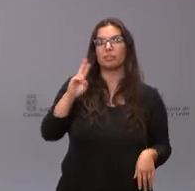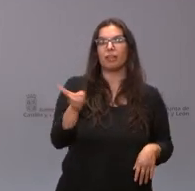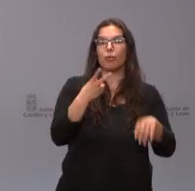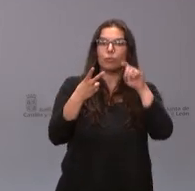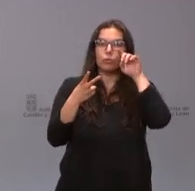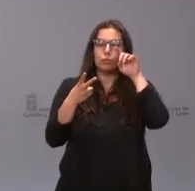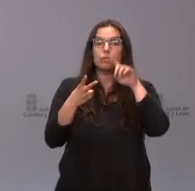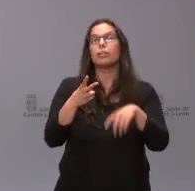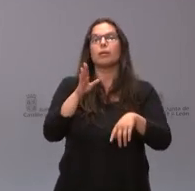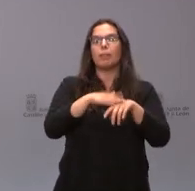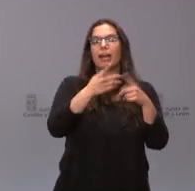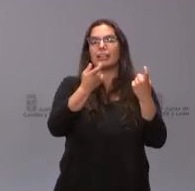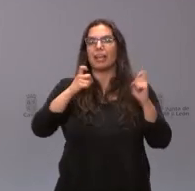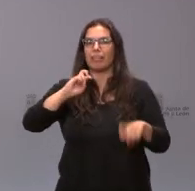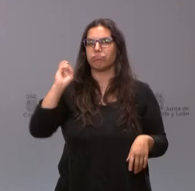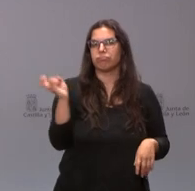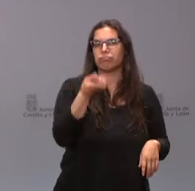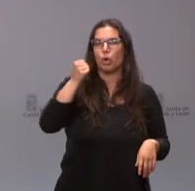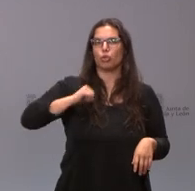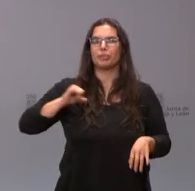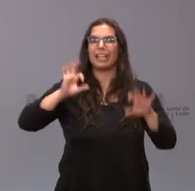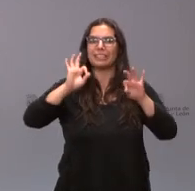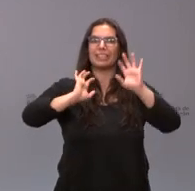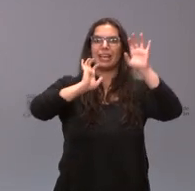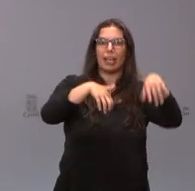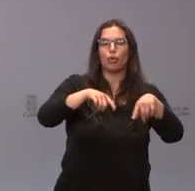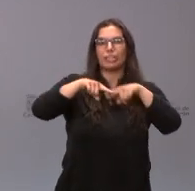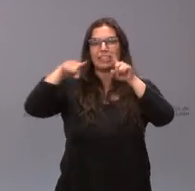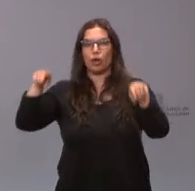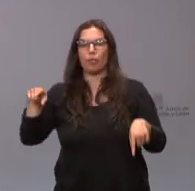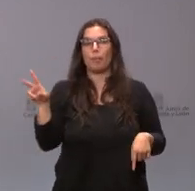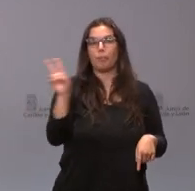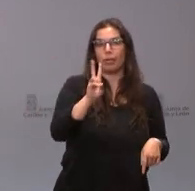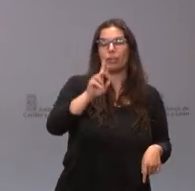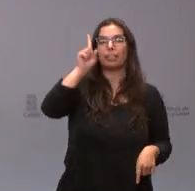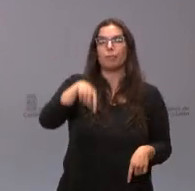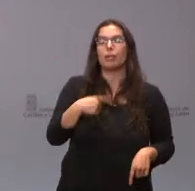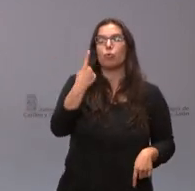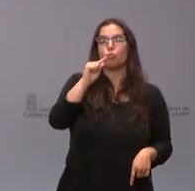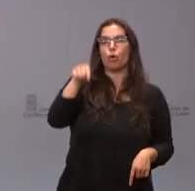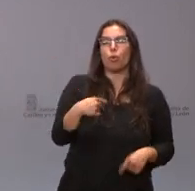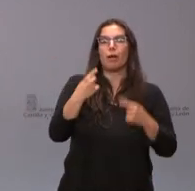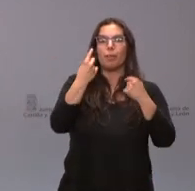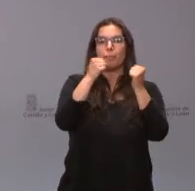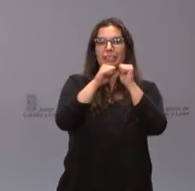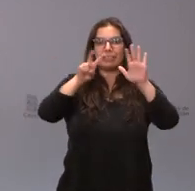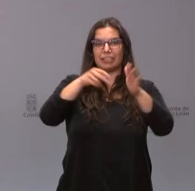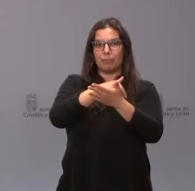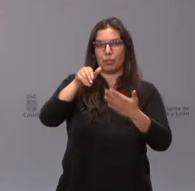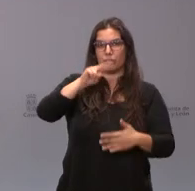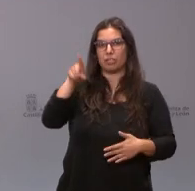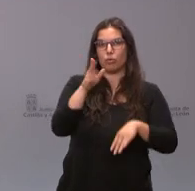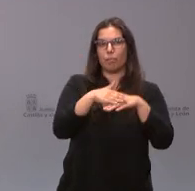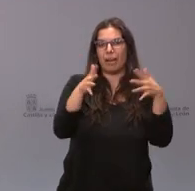para diversas necesidades de los hospitales de León, Segovia y Valladolid, y 1,27 millones de euros para distintas